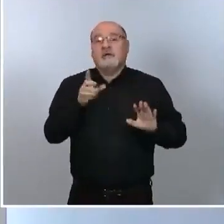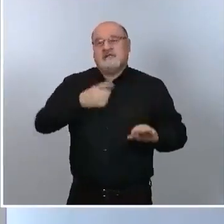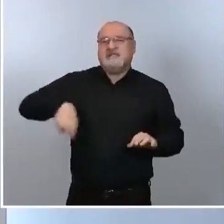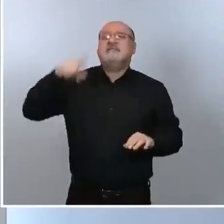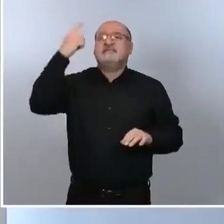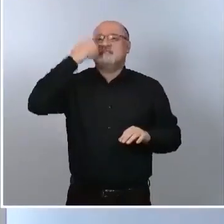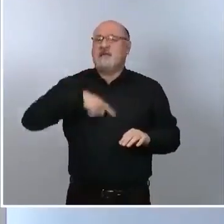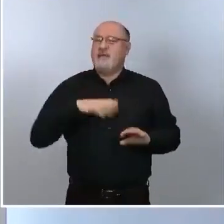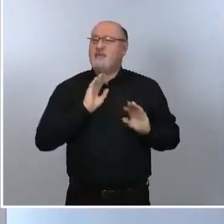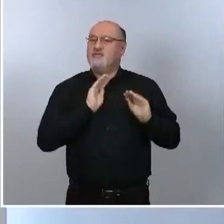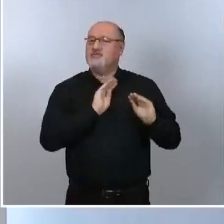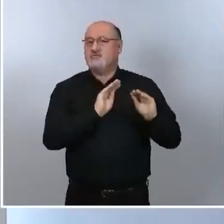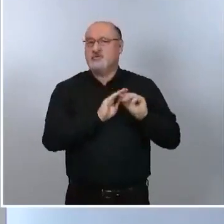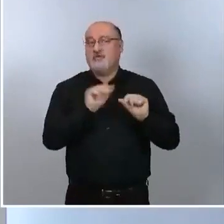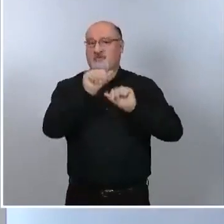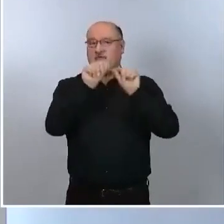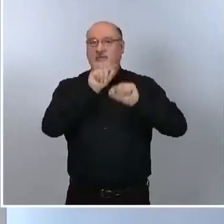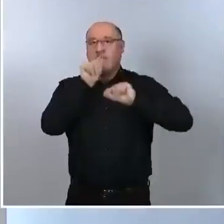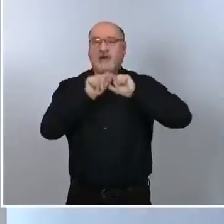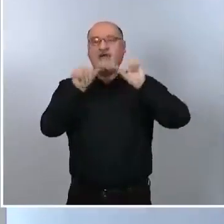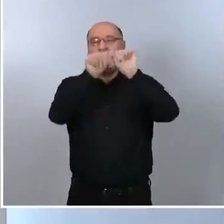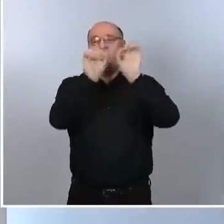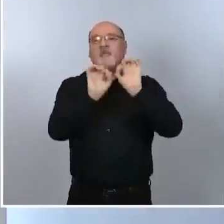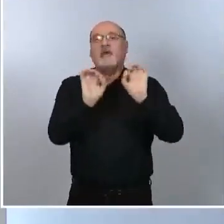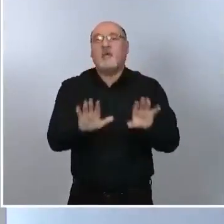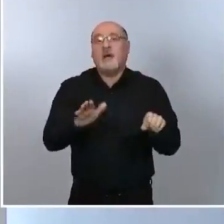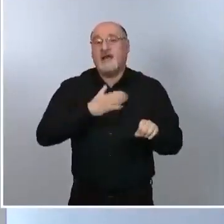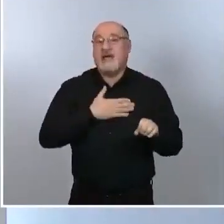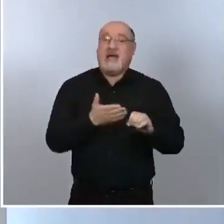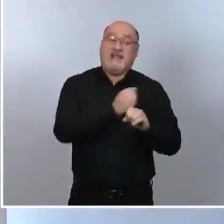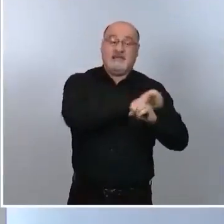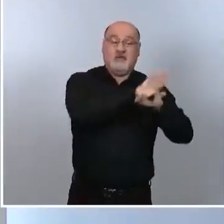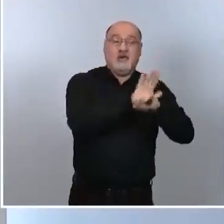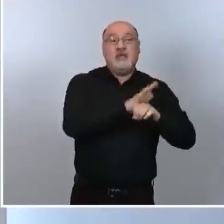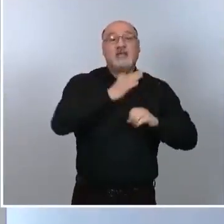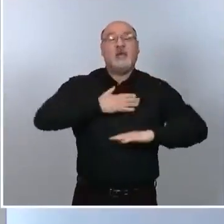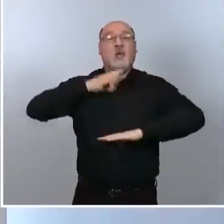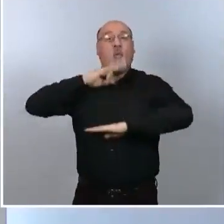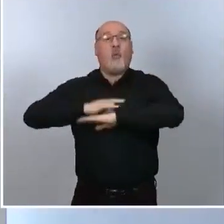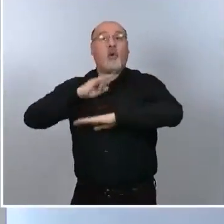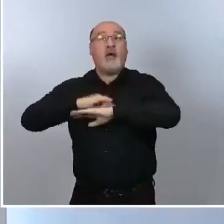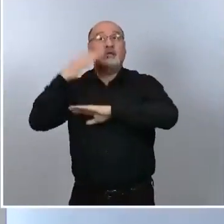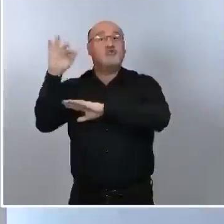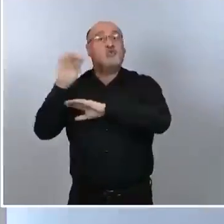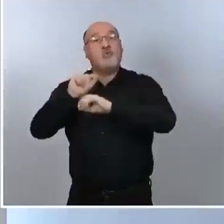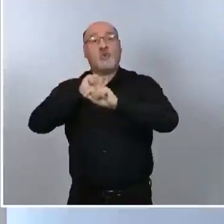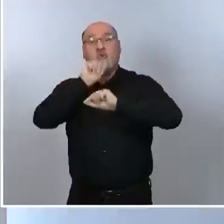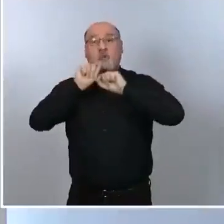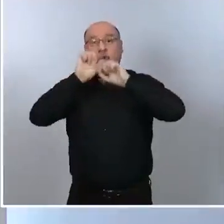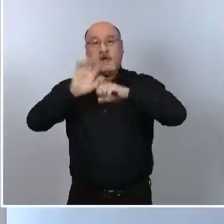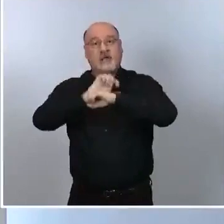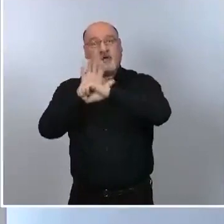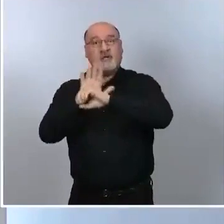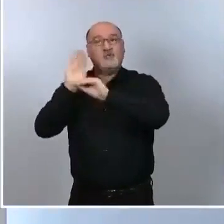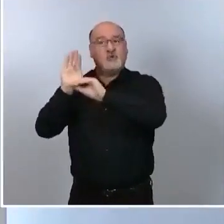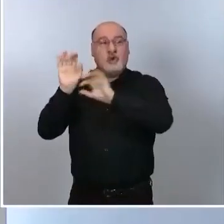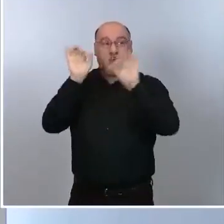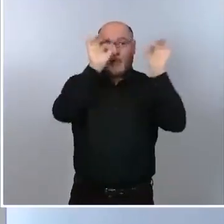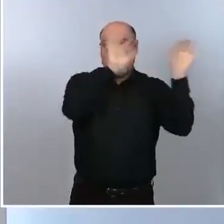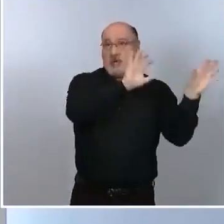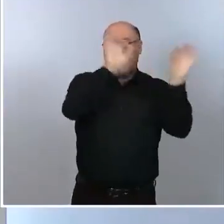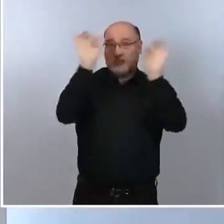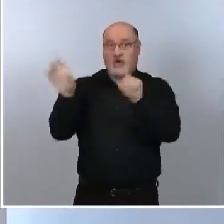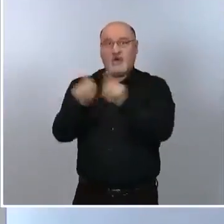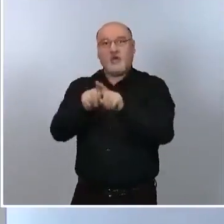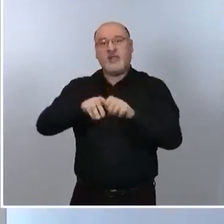transmite de la misma manera que el SARS-CoV que sabemos de Wuhan, es decir, que las medidas de protección, las medidas de la distancia social,